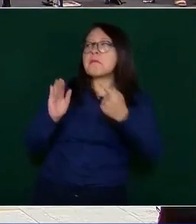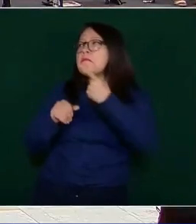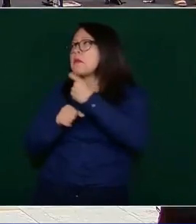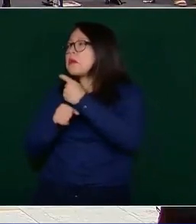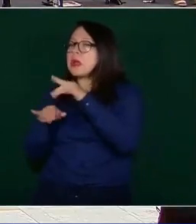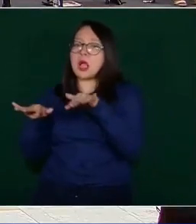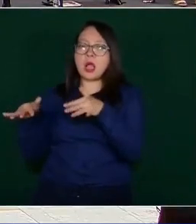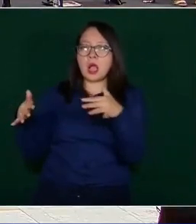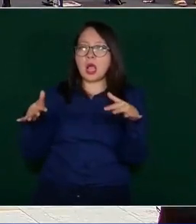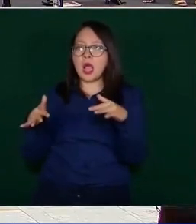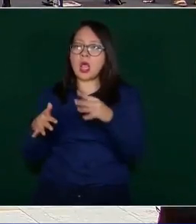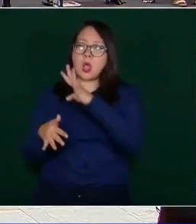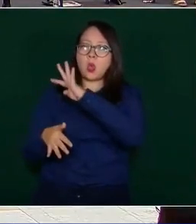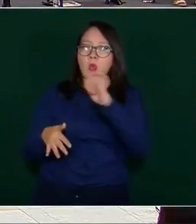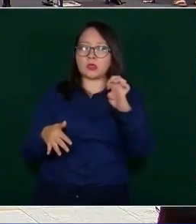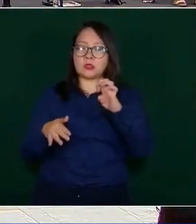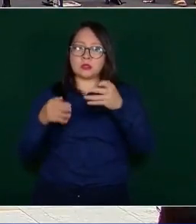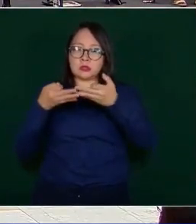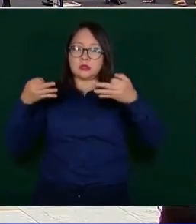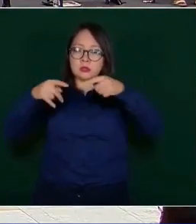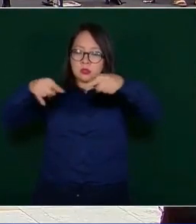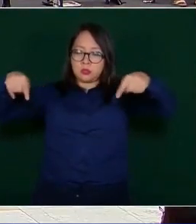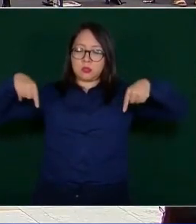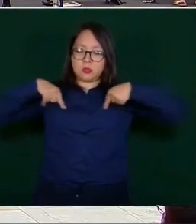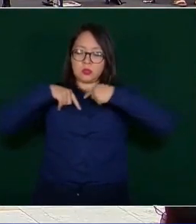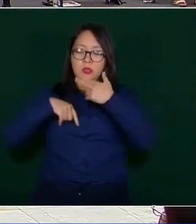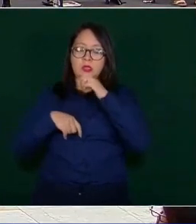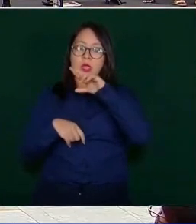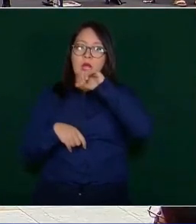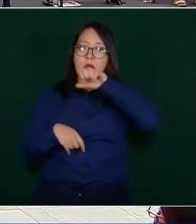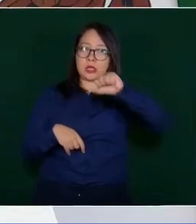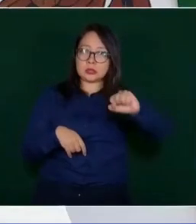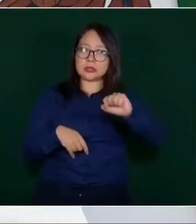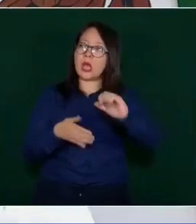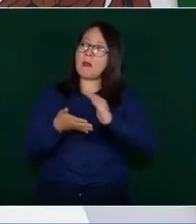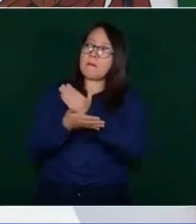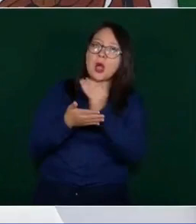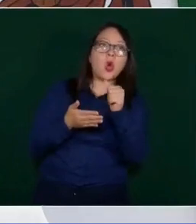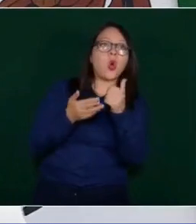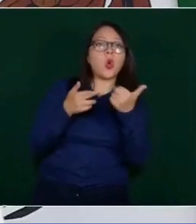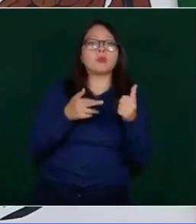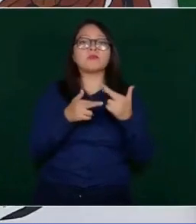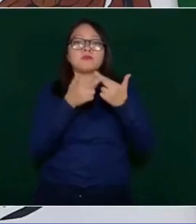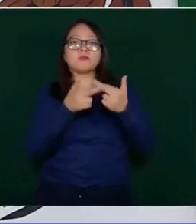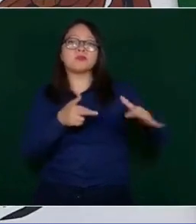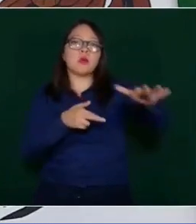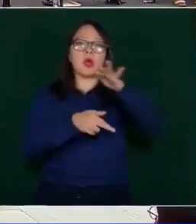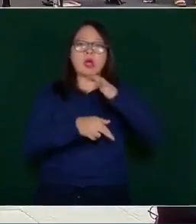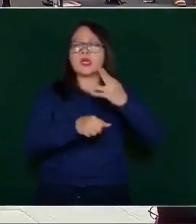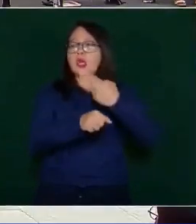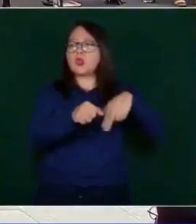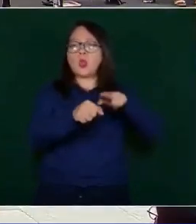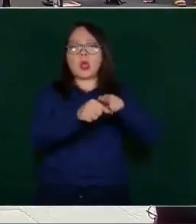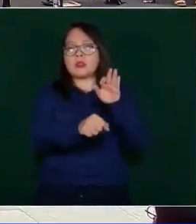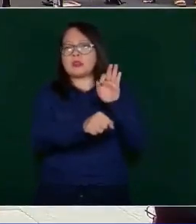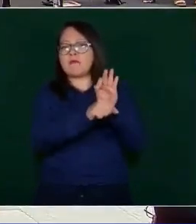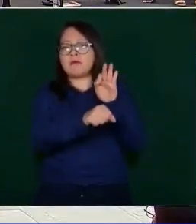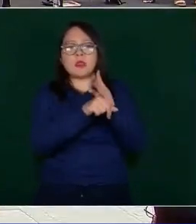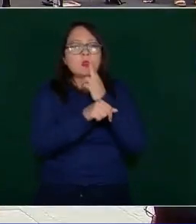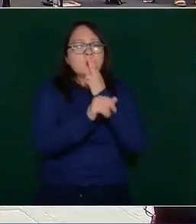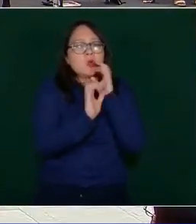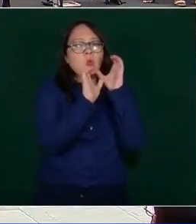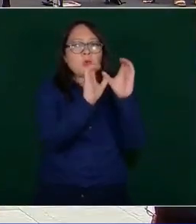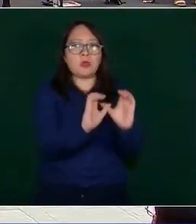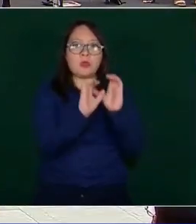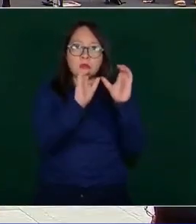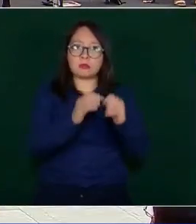un predio de 400 hectáreas y todas las demás van a quedar como un área de reserva natural. ¿Se habló de montos,